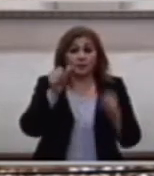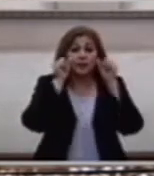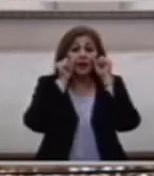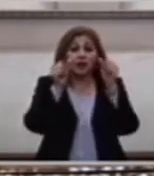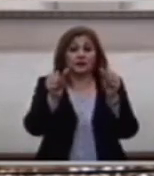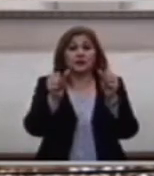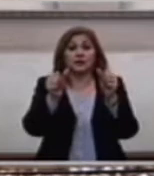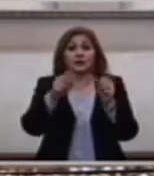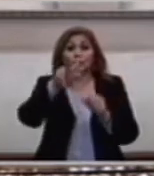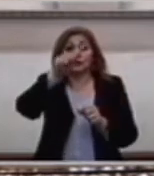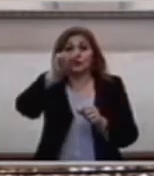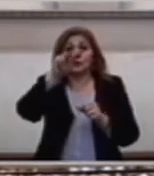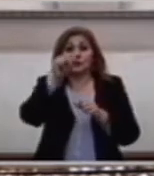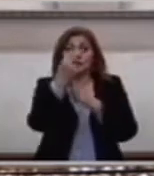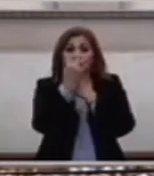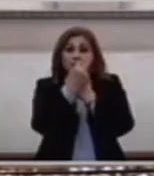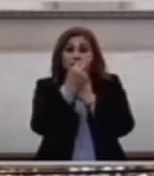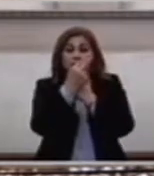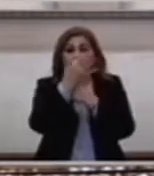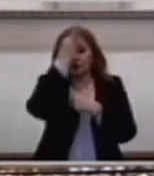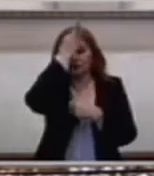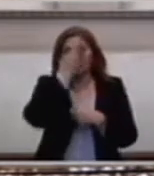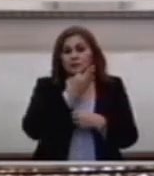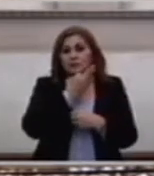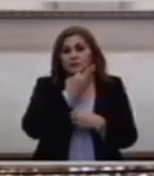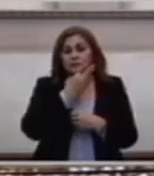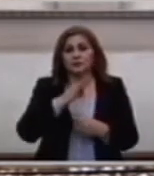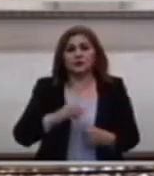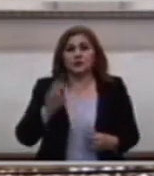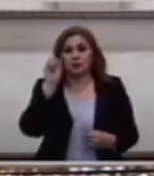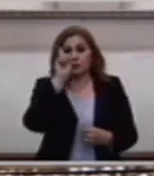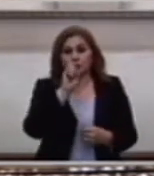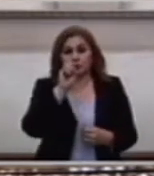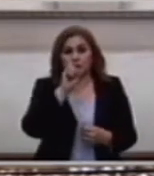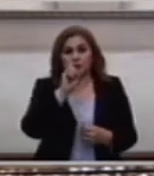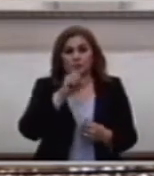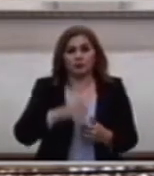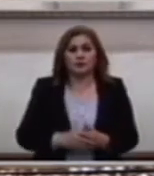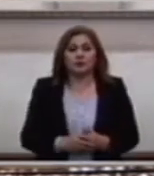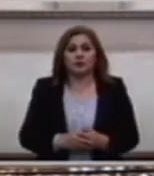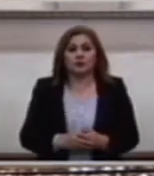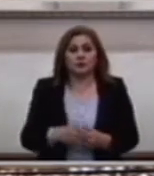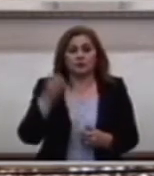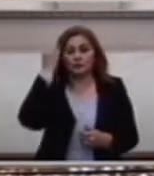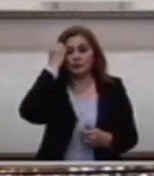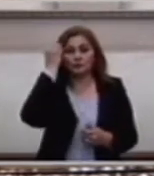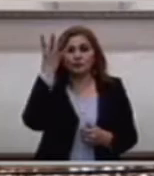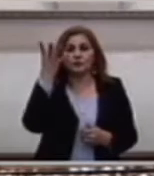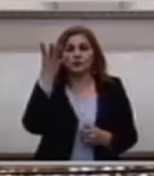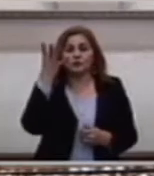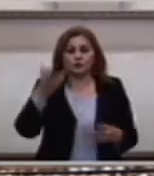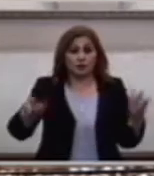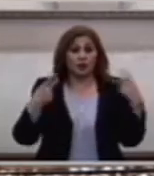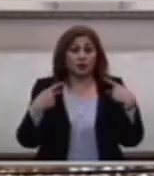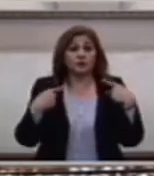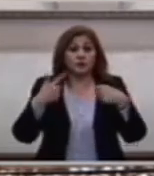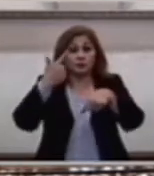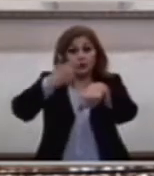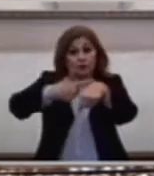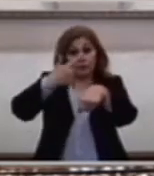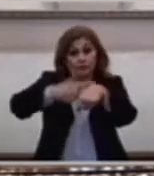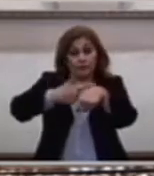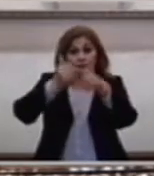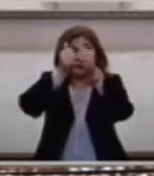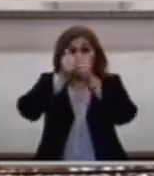Por televisión La Santa Misa No puedo olvidar A los enfermos Y